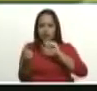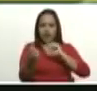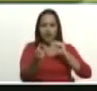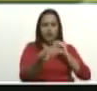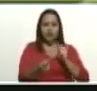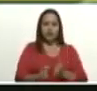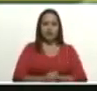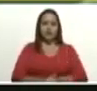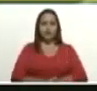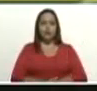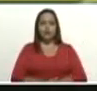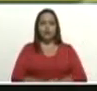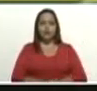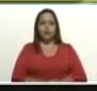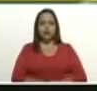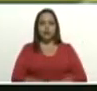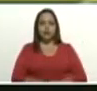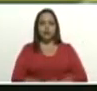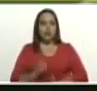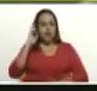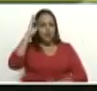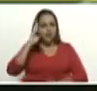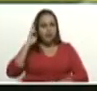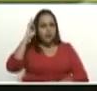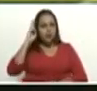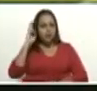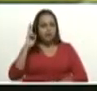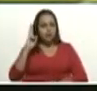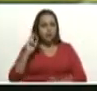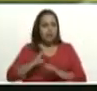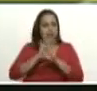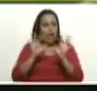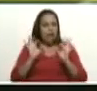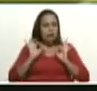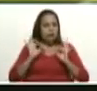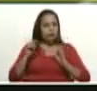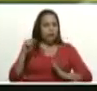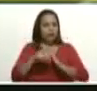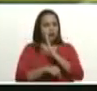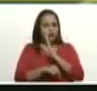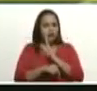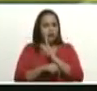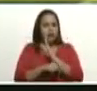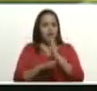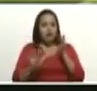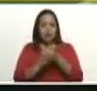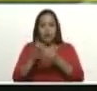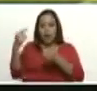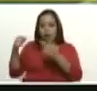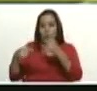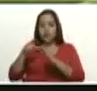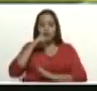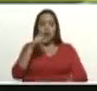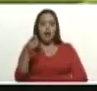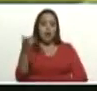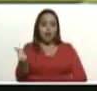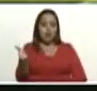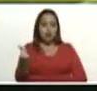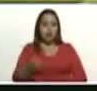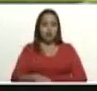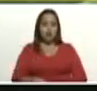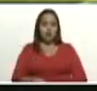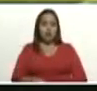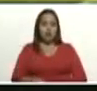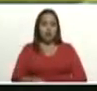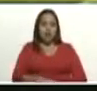de crítica aguda a lo malo, a